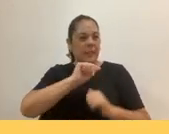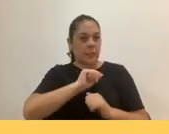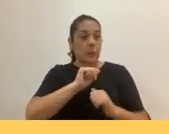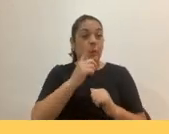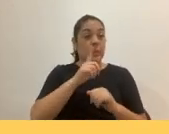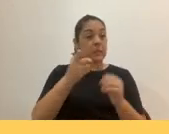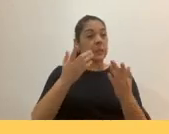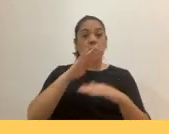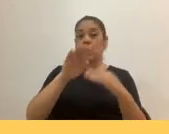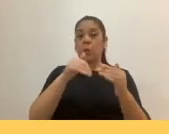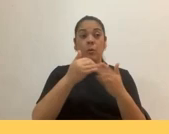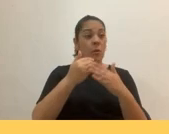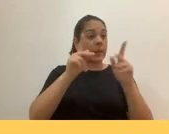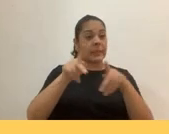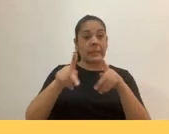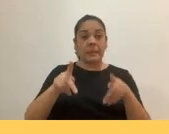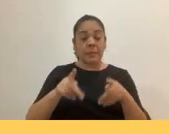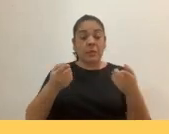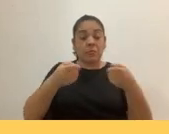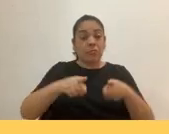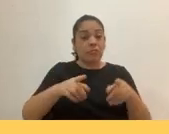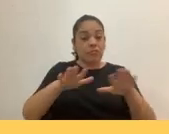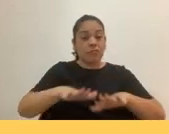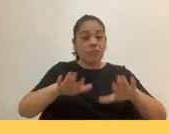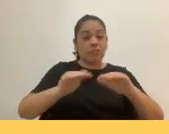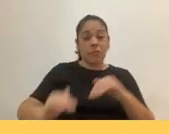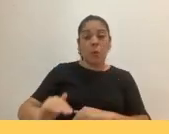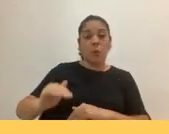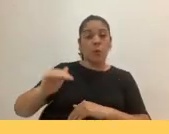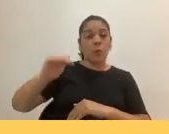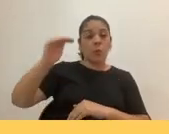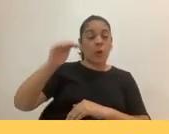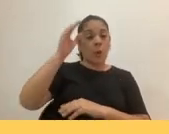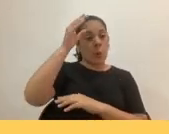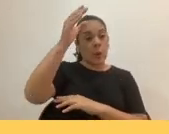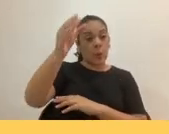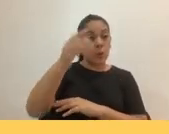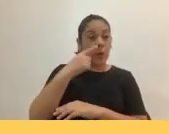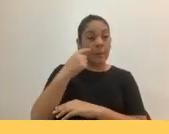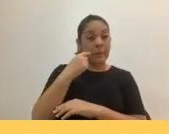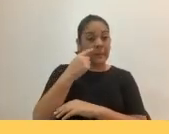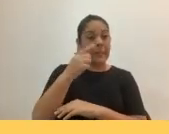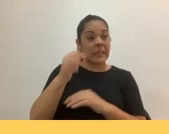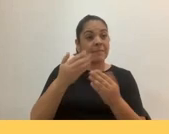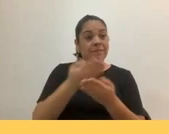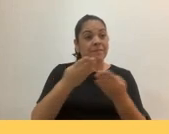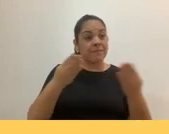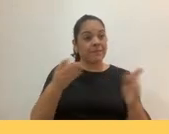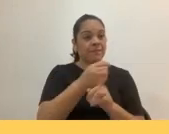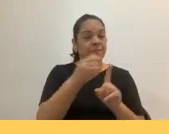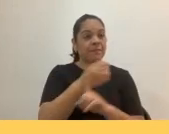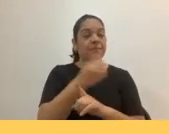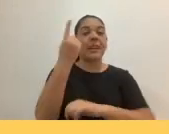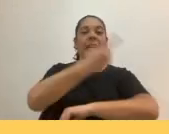personas hayamos crecido en una cultura patriarcal que ha validado y naturalizado la violencia. Entonces, el día de hoy vamos a